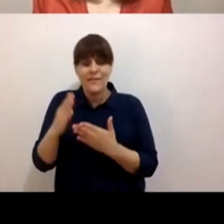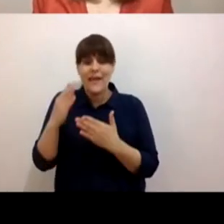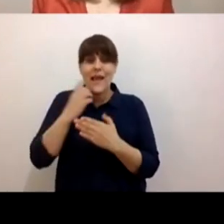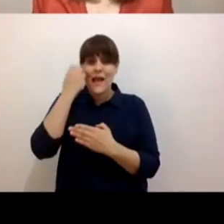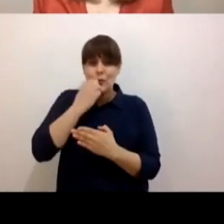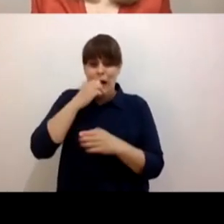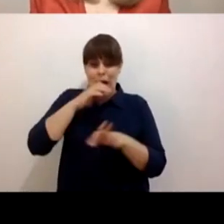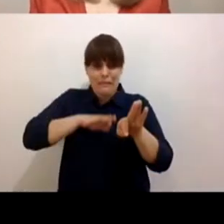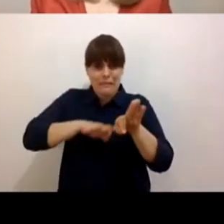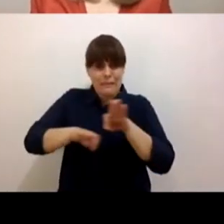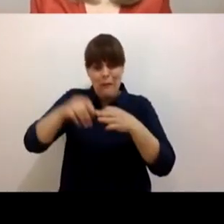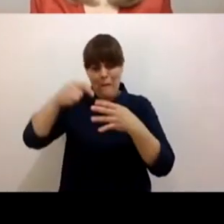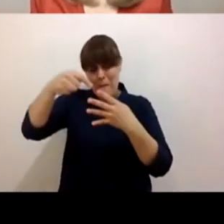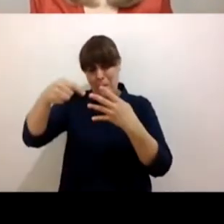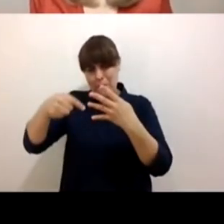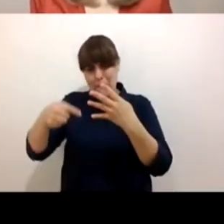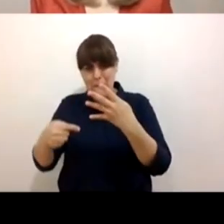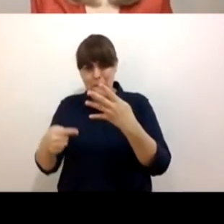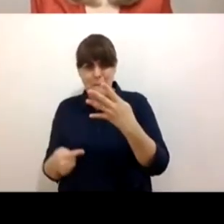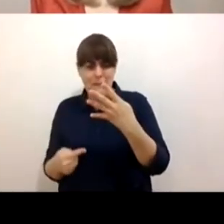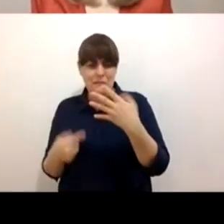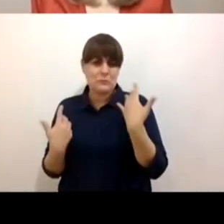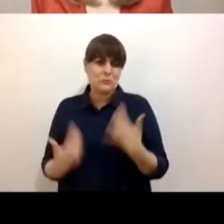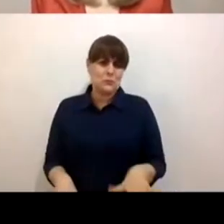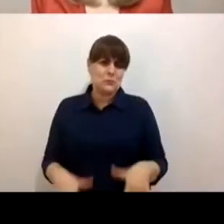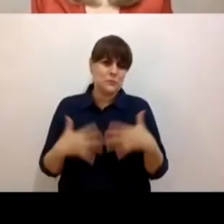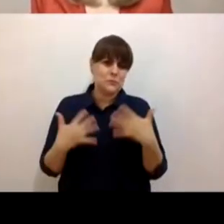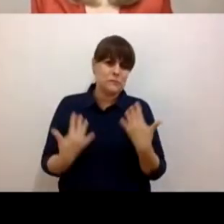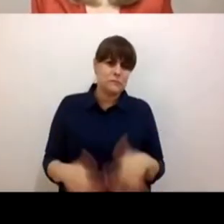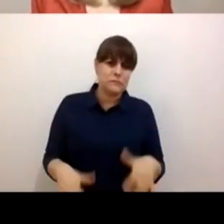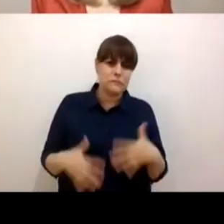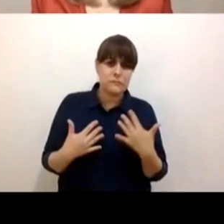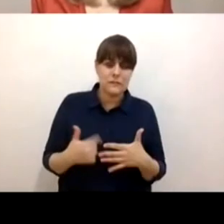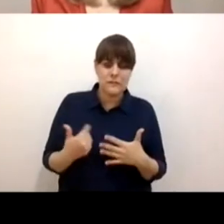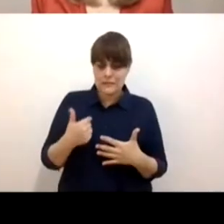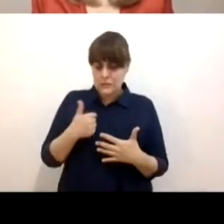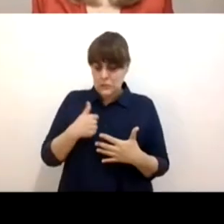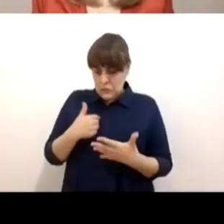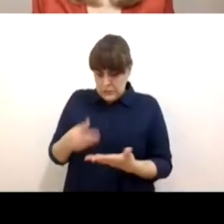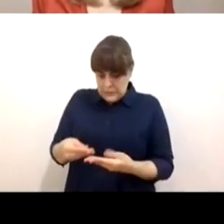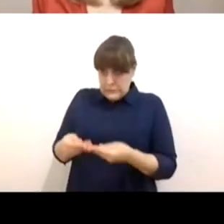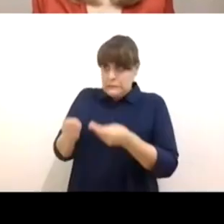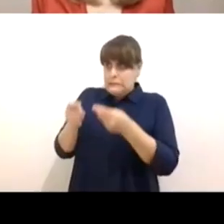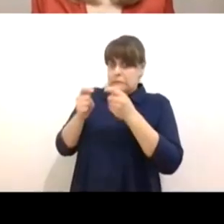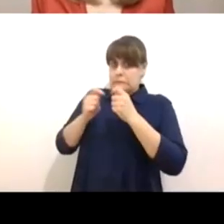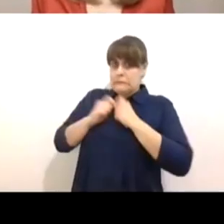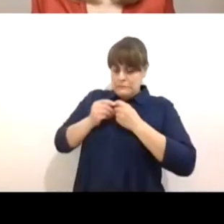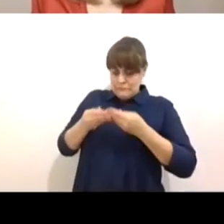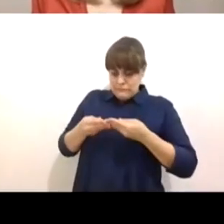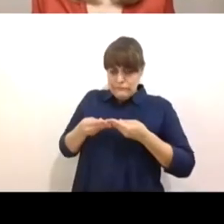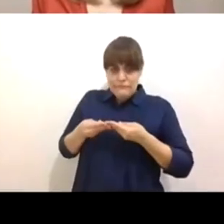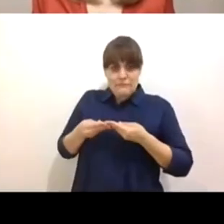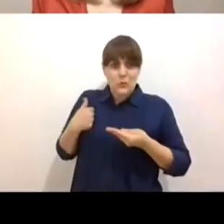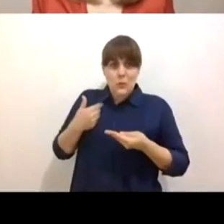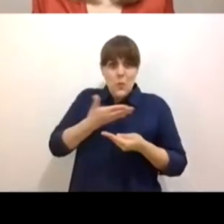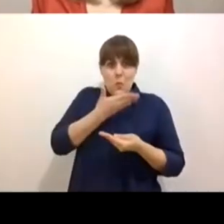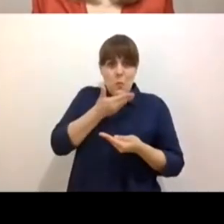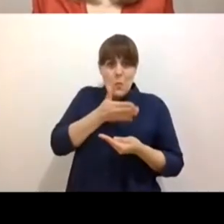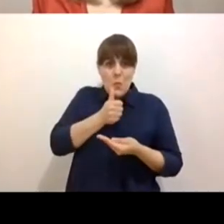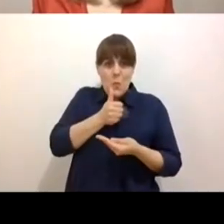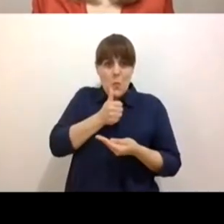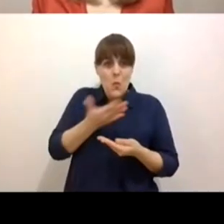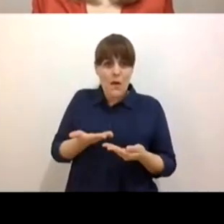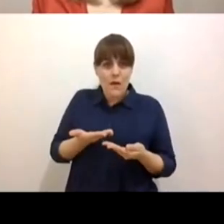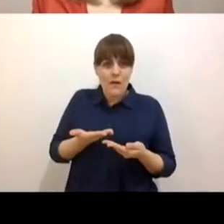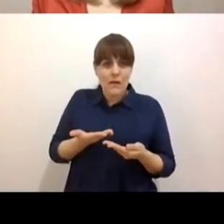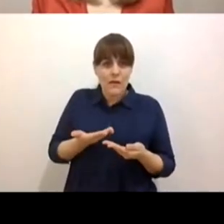con ellos y con ellas, sobre la cual muchos no se sienten condiciones para asumir en las presentes circunstancias, incluyendo